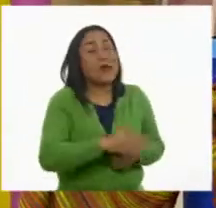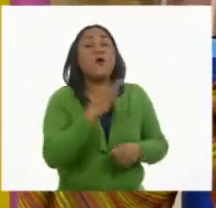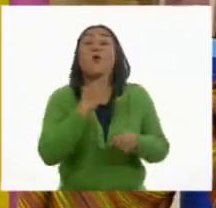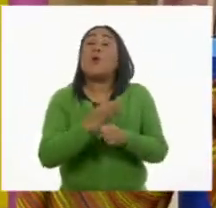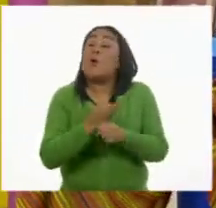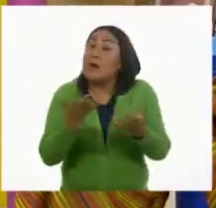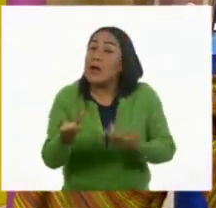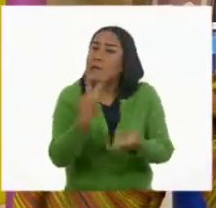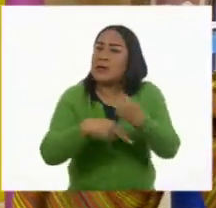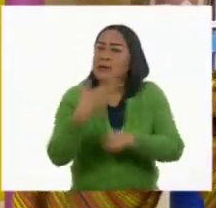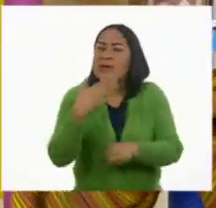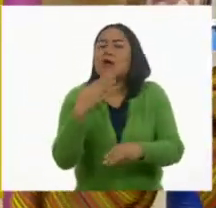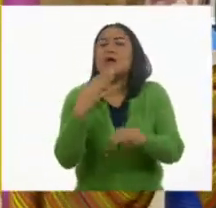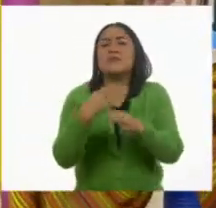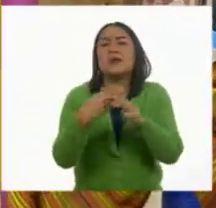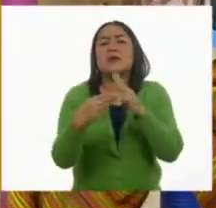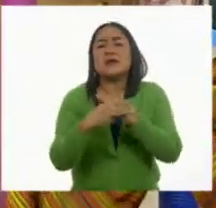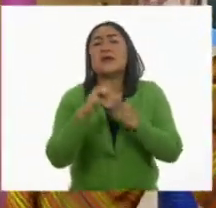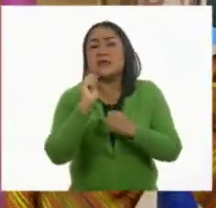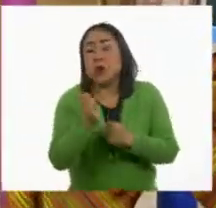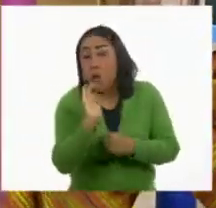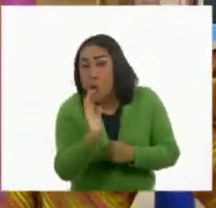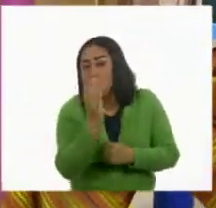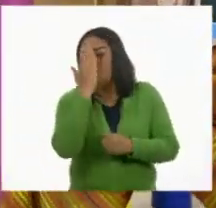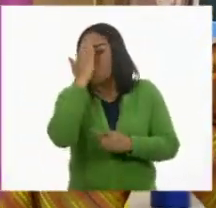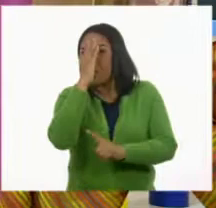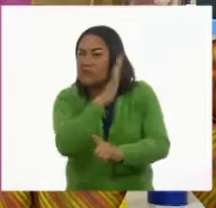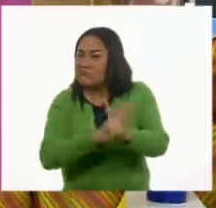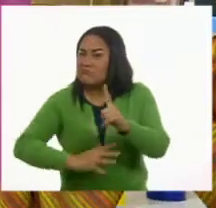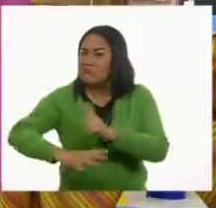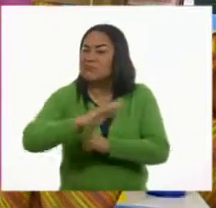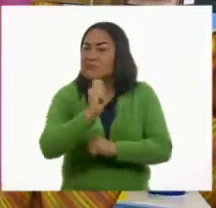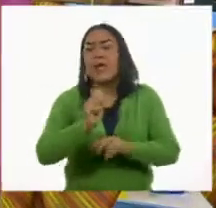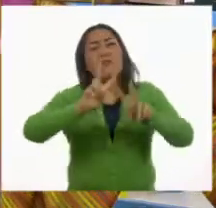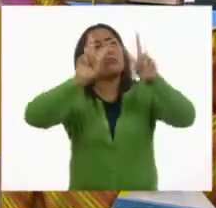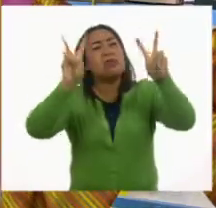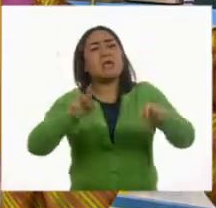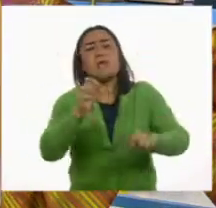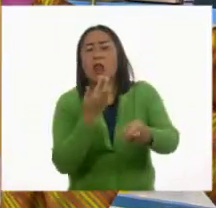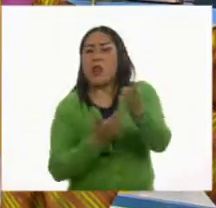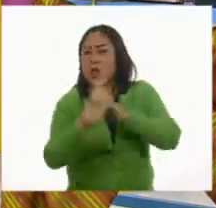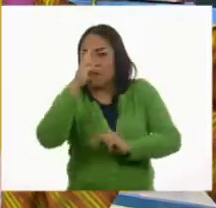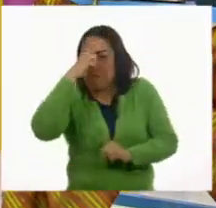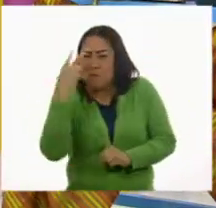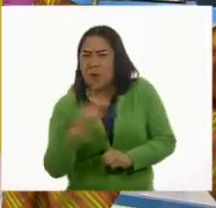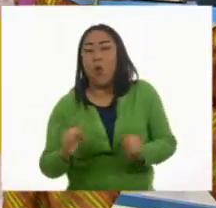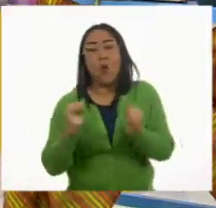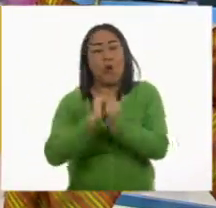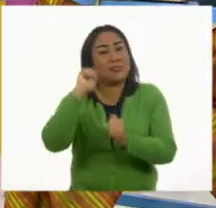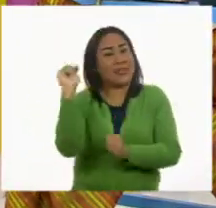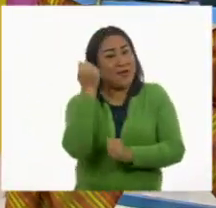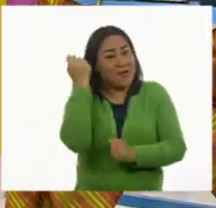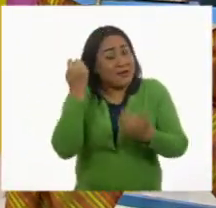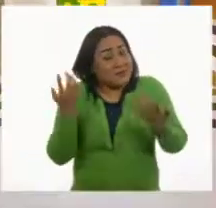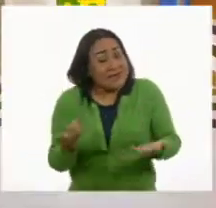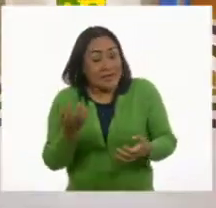asignatura de conocimiento. El tema de hoy es la revolución mexicana y la tecnología. Por eso estamos vestidos así, ¿verdad?